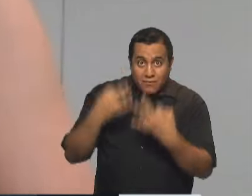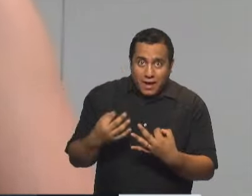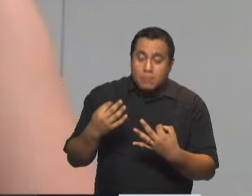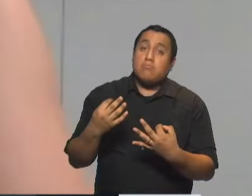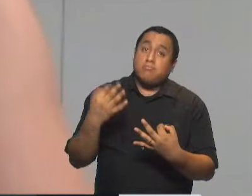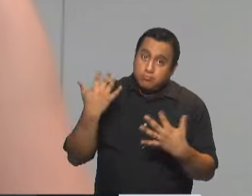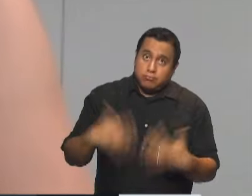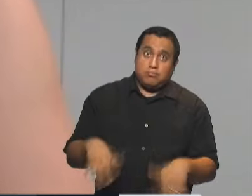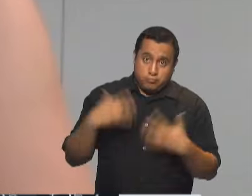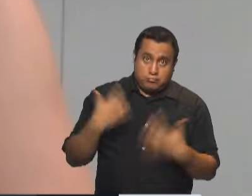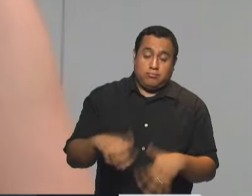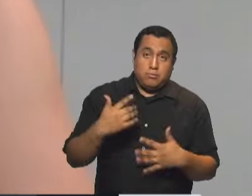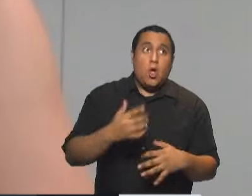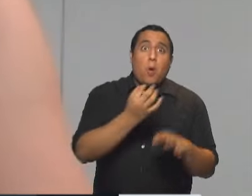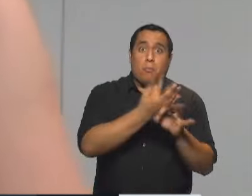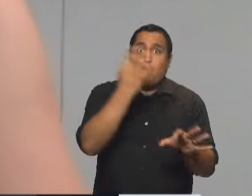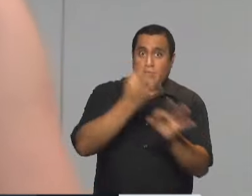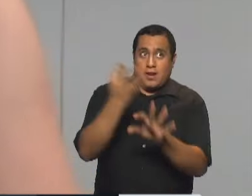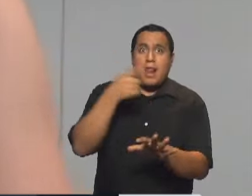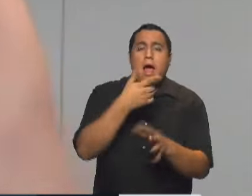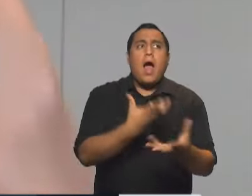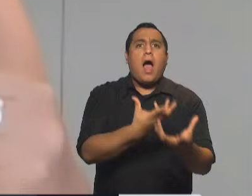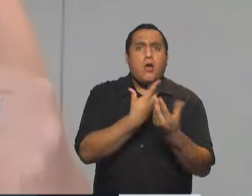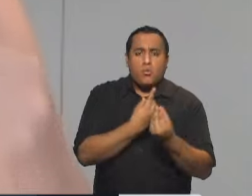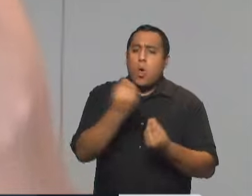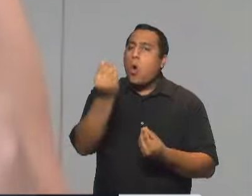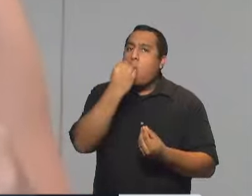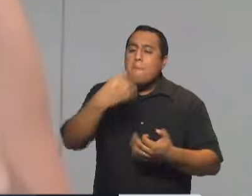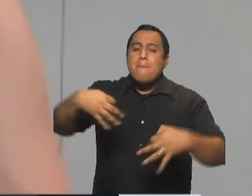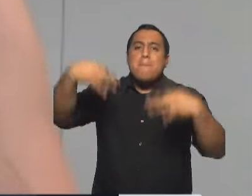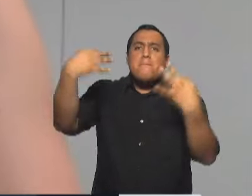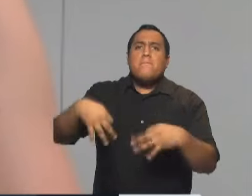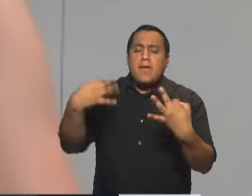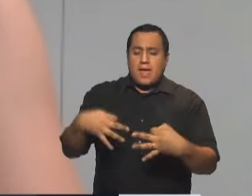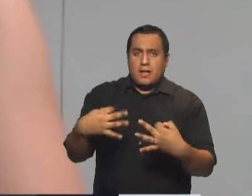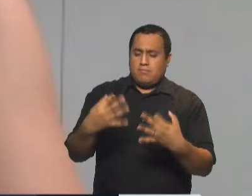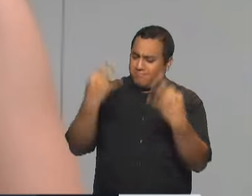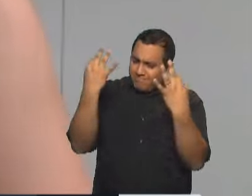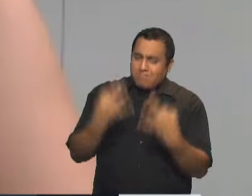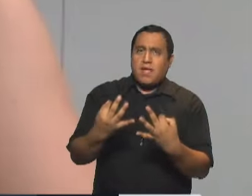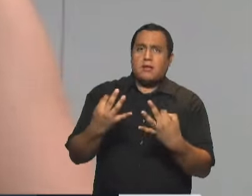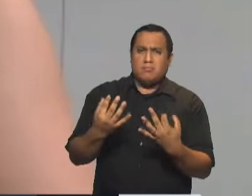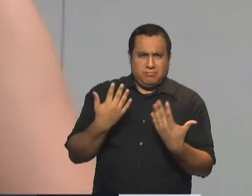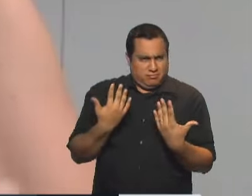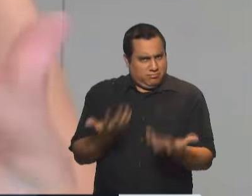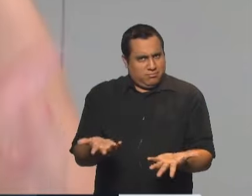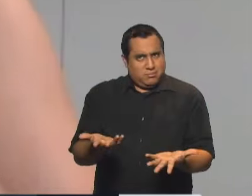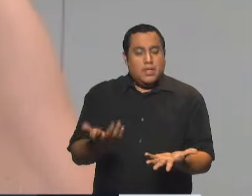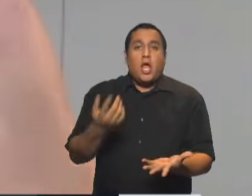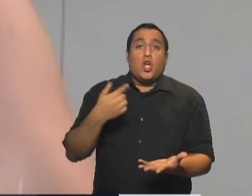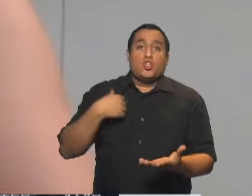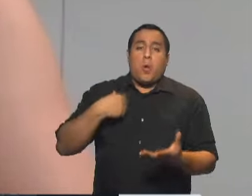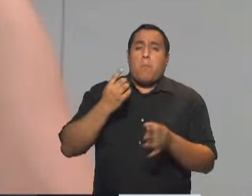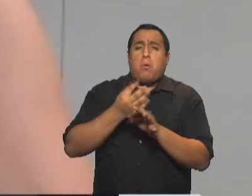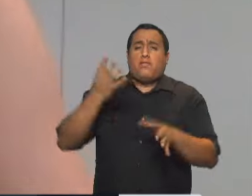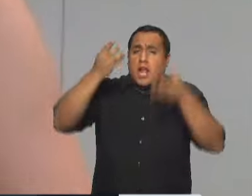eso siempre tenemos a los mejores especialistas, a los mejores profesionales que nos ayudan a hacer ese arte posible, no necesitamos ser ni chef, ni